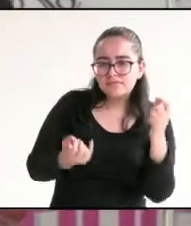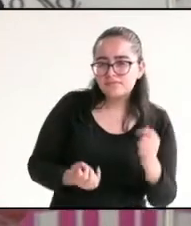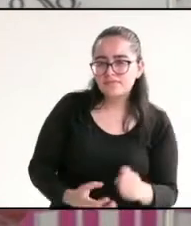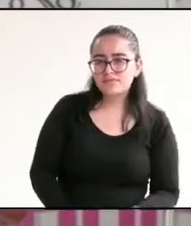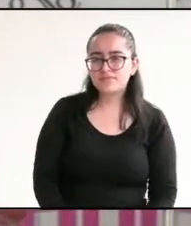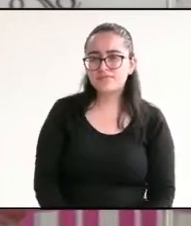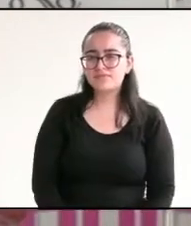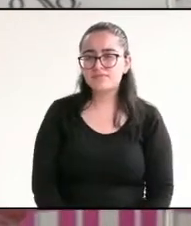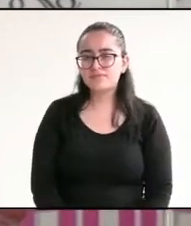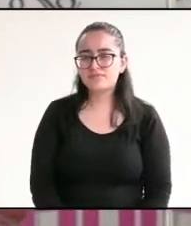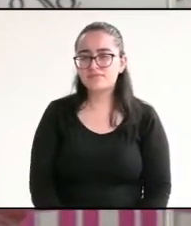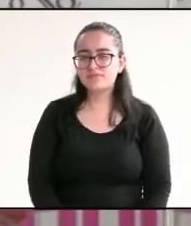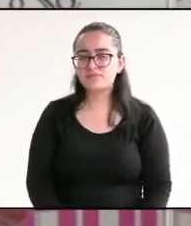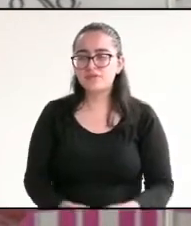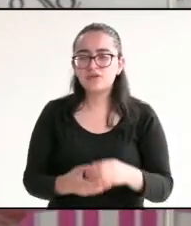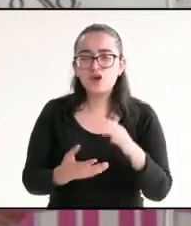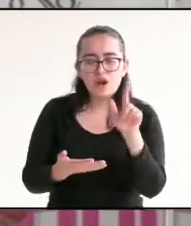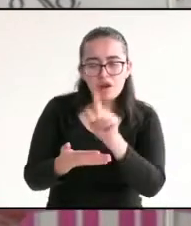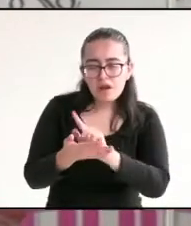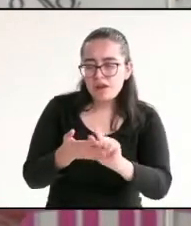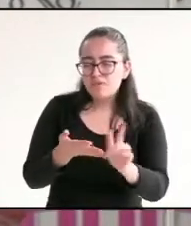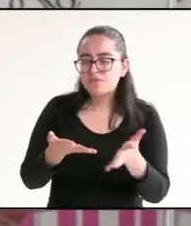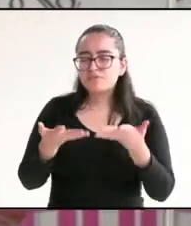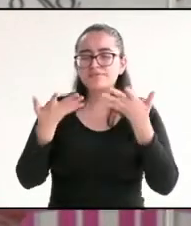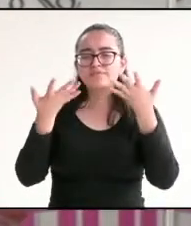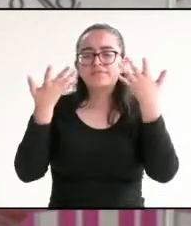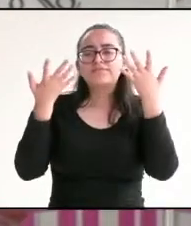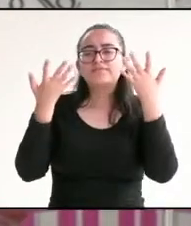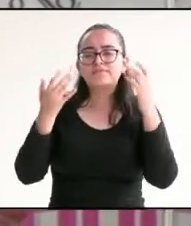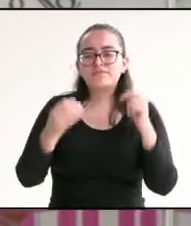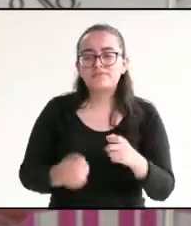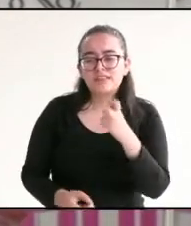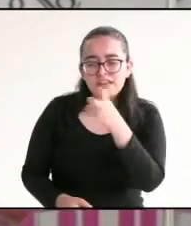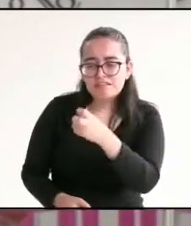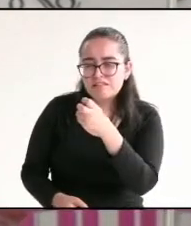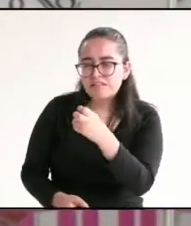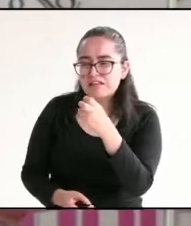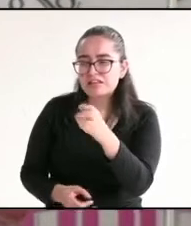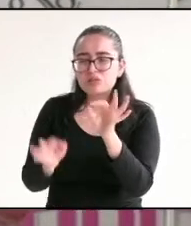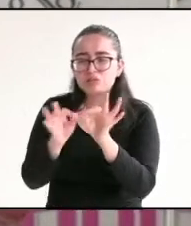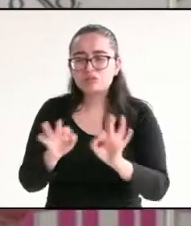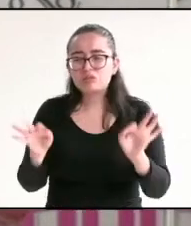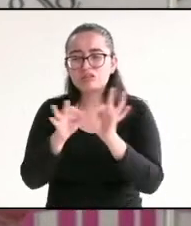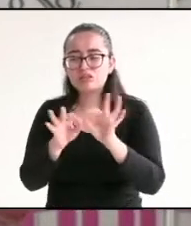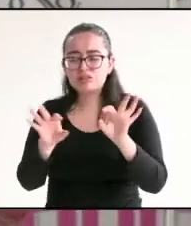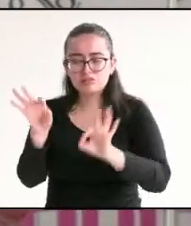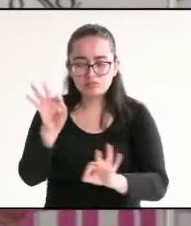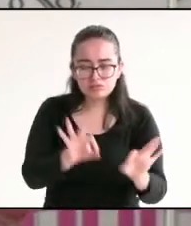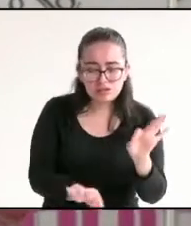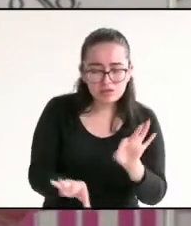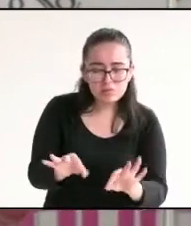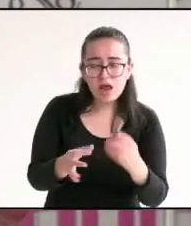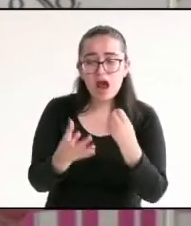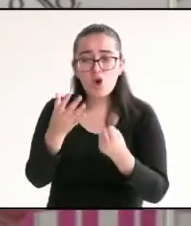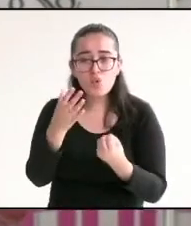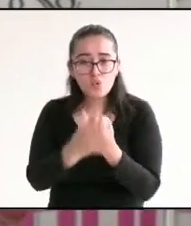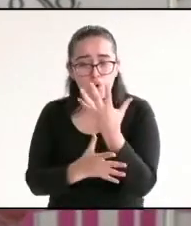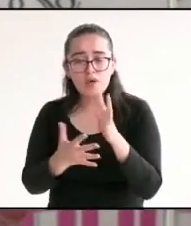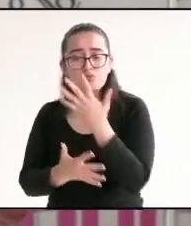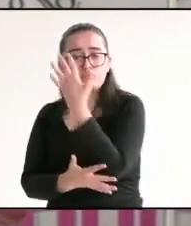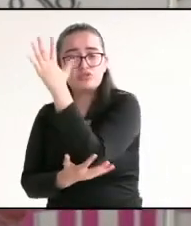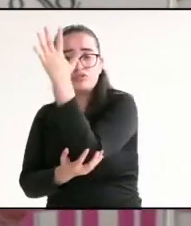oxígeno limpio. Eso es lo que tenemos que hacer, reforestar principalmente y planear